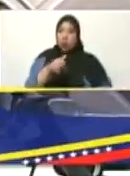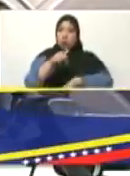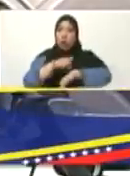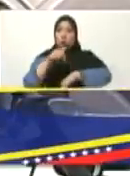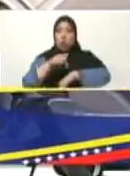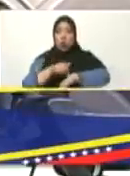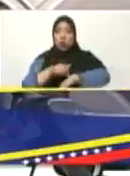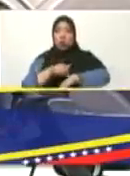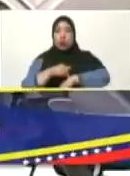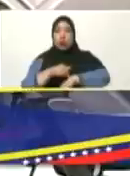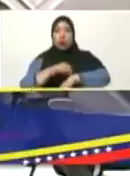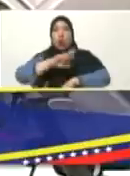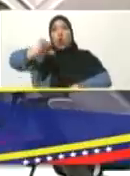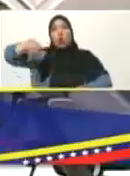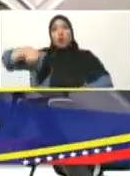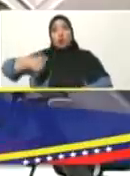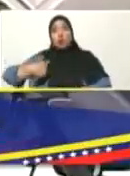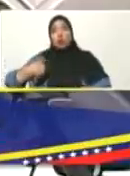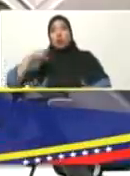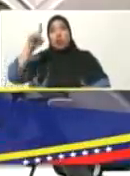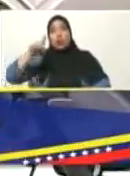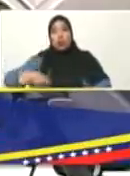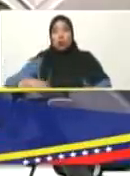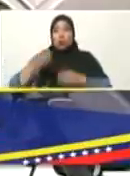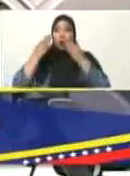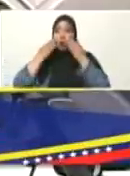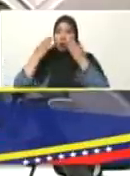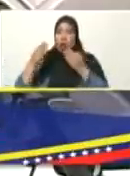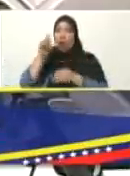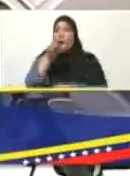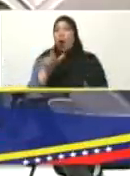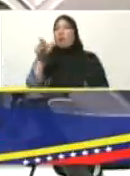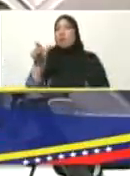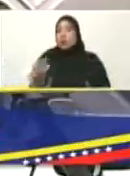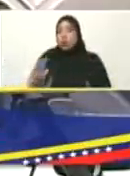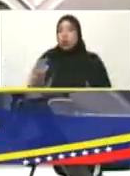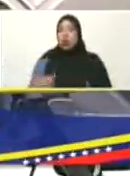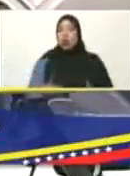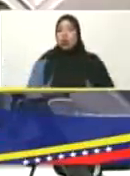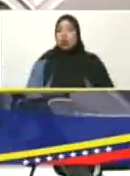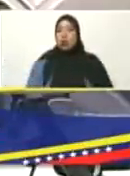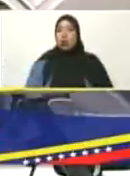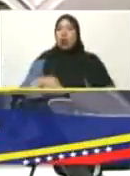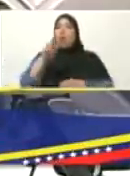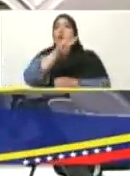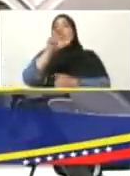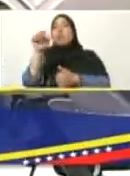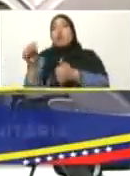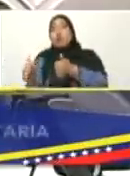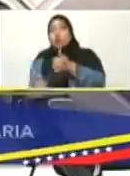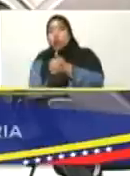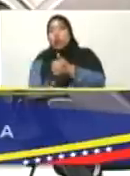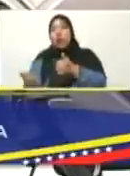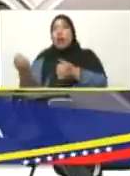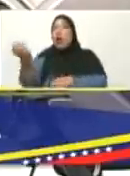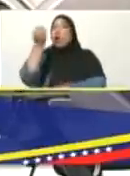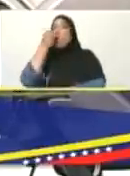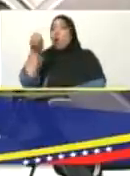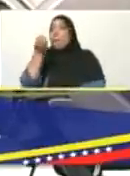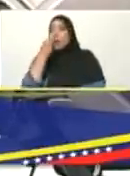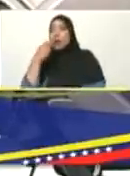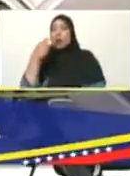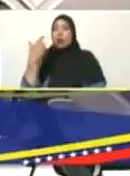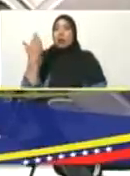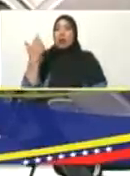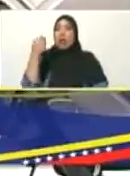Estuvo con nosotros hasta hace unos segundos. Está el vicepresidente de Soberanía Política, Seguridad y